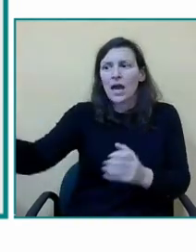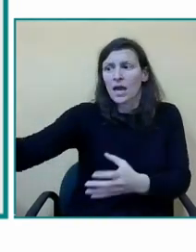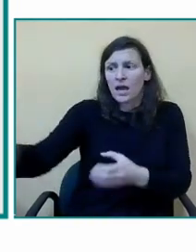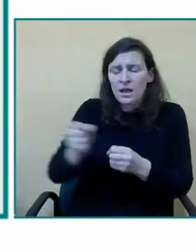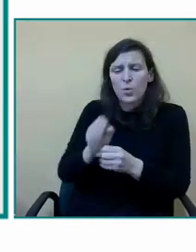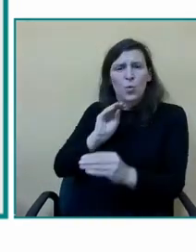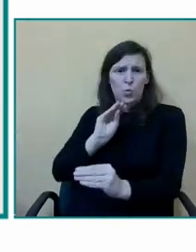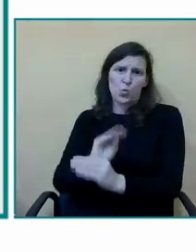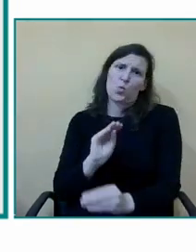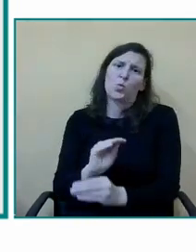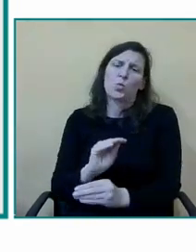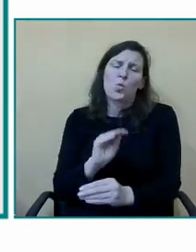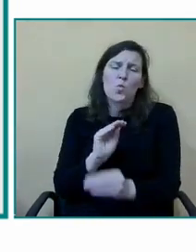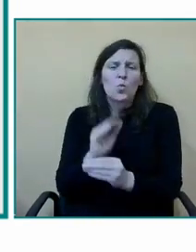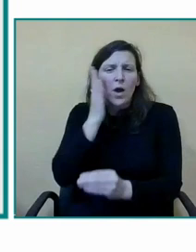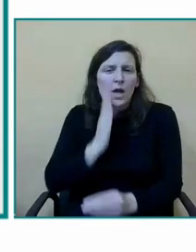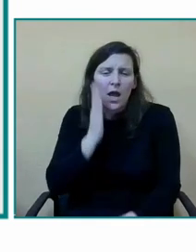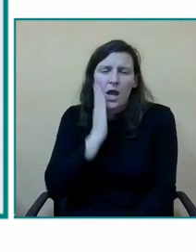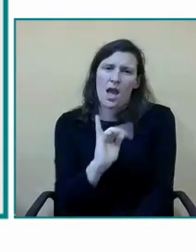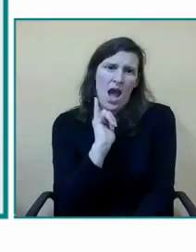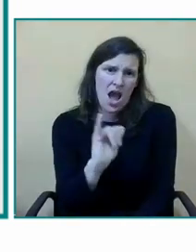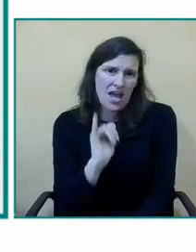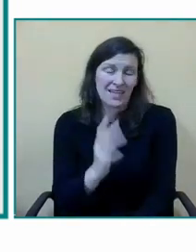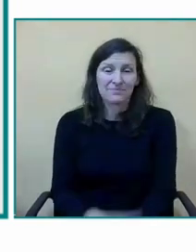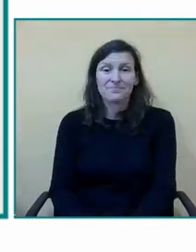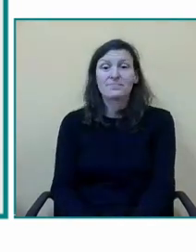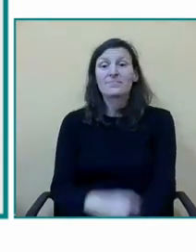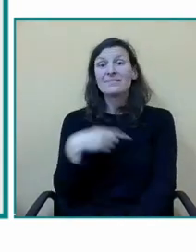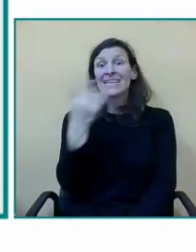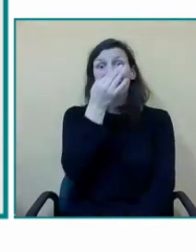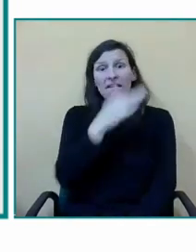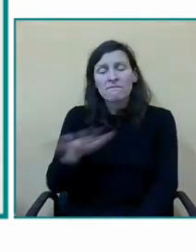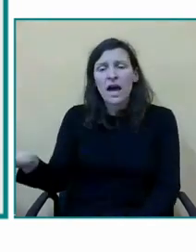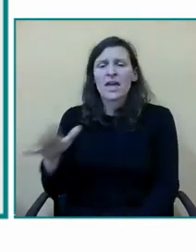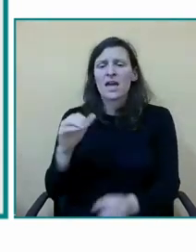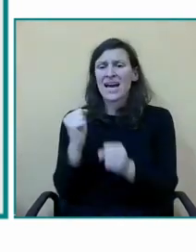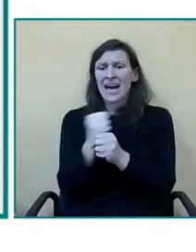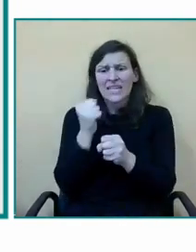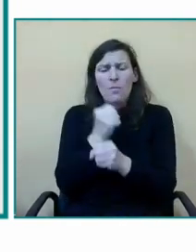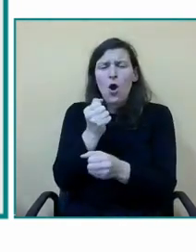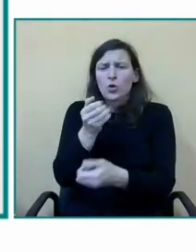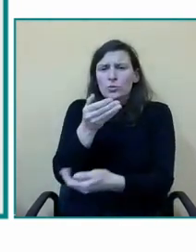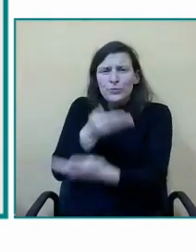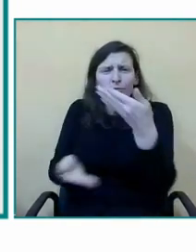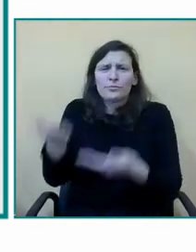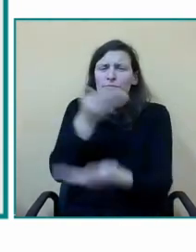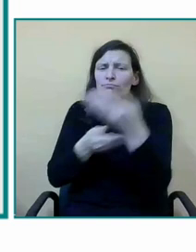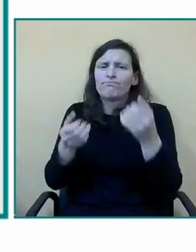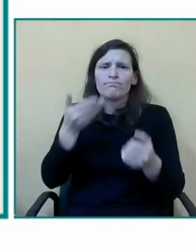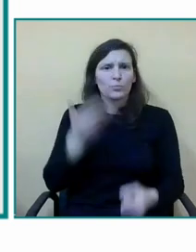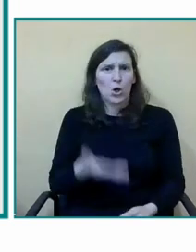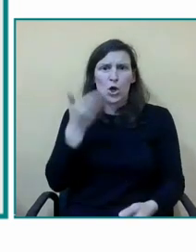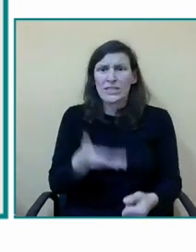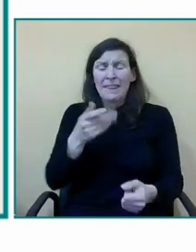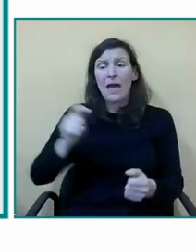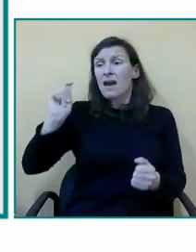trabajo muy coordinado con todos los equipos y queremos que esta semillita que va a plantarse se sienta